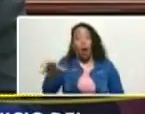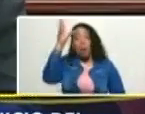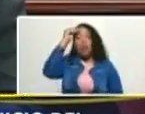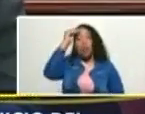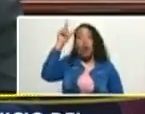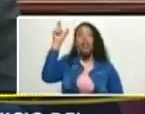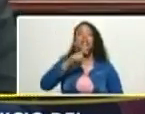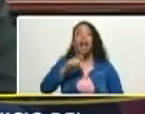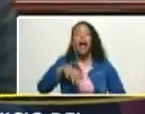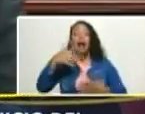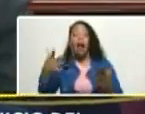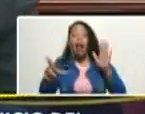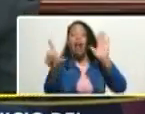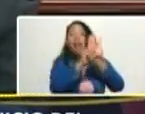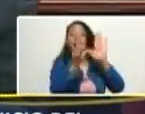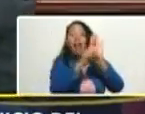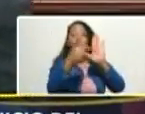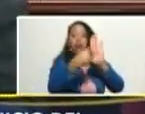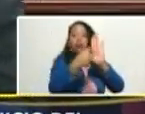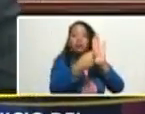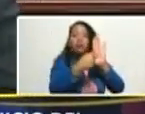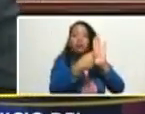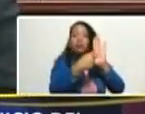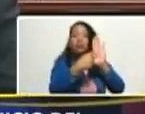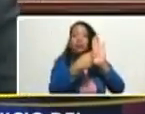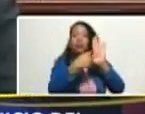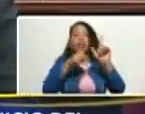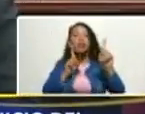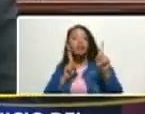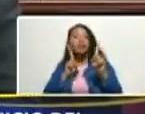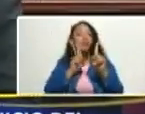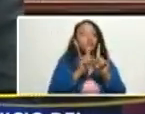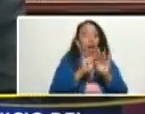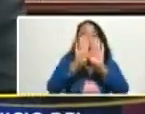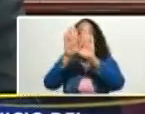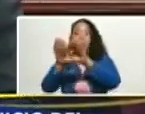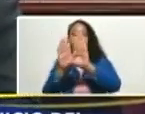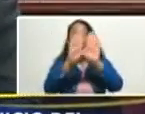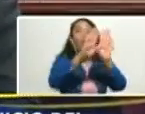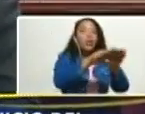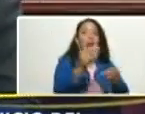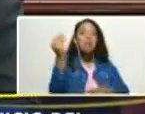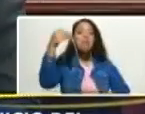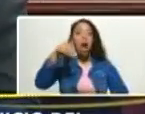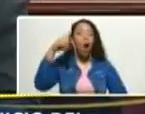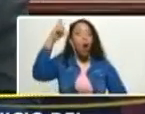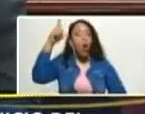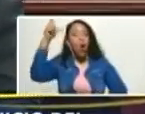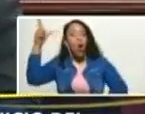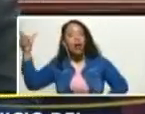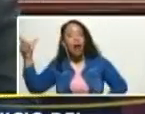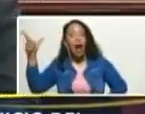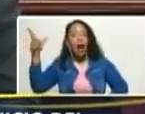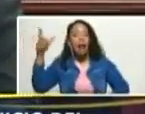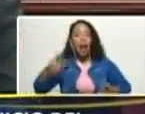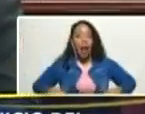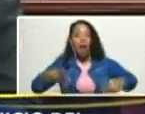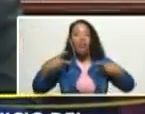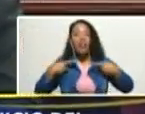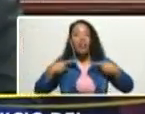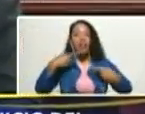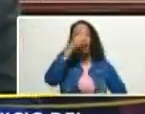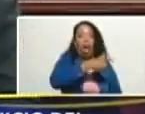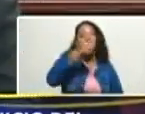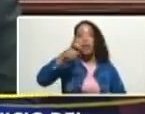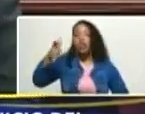necesidad de que las leyes se acerquen cada vez más a la lógica y a la vida de la